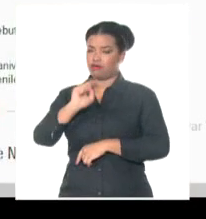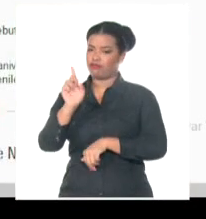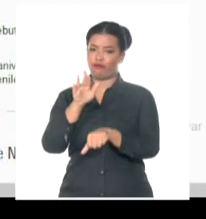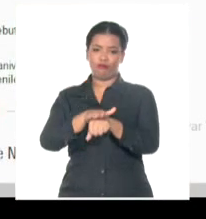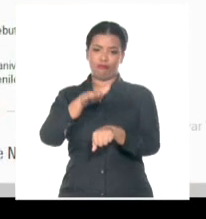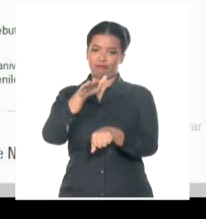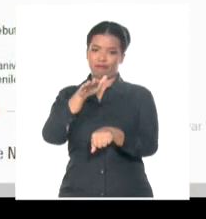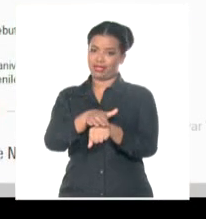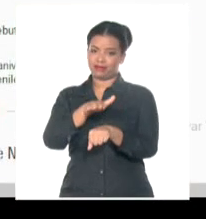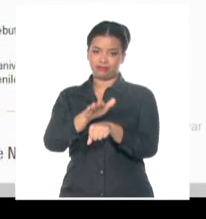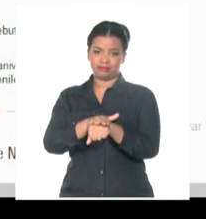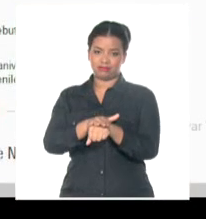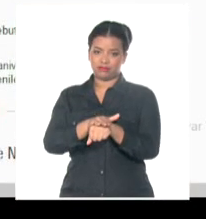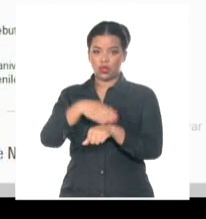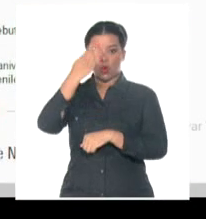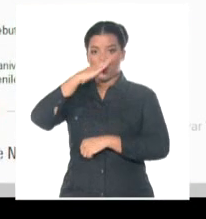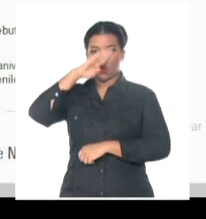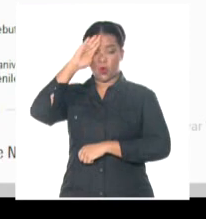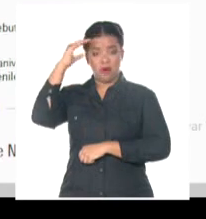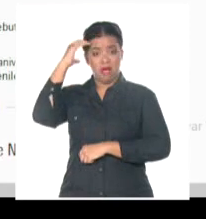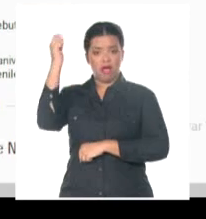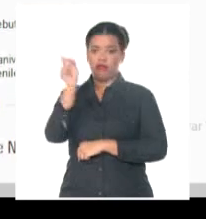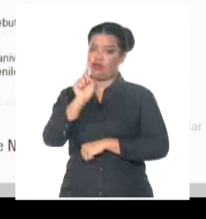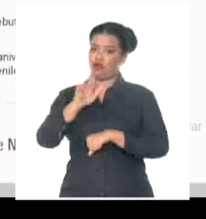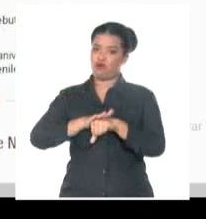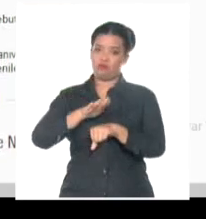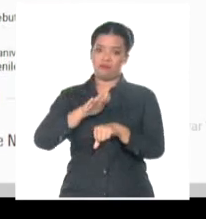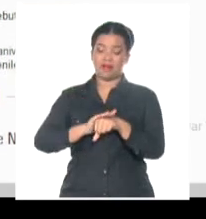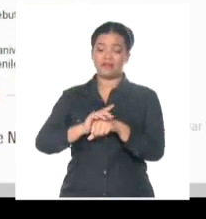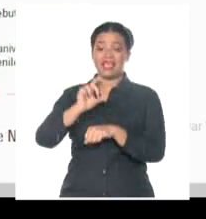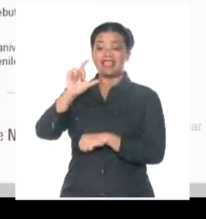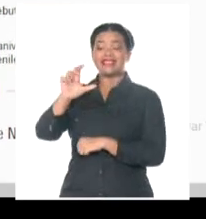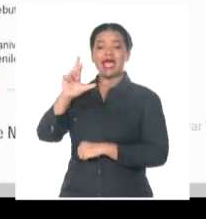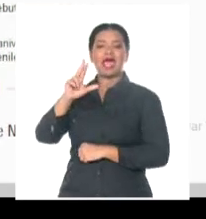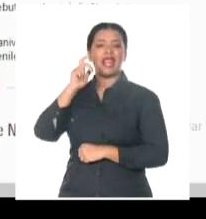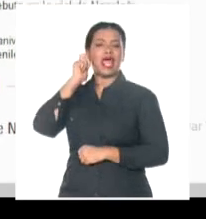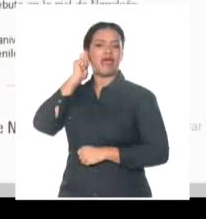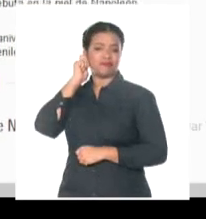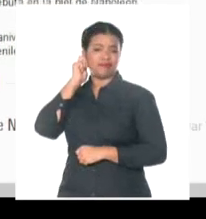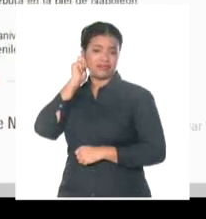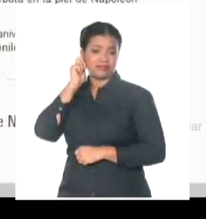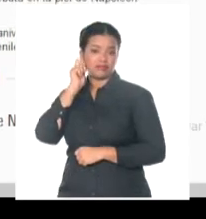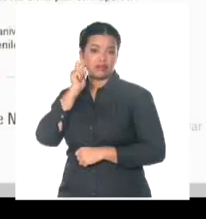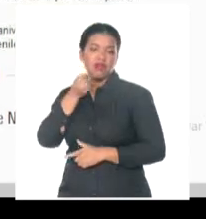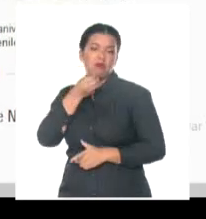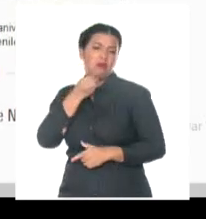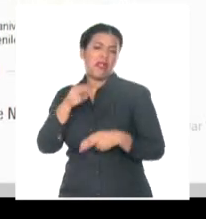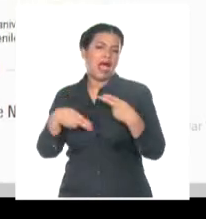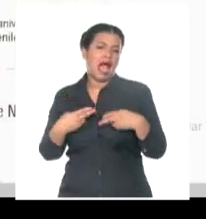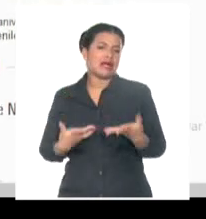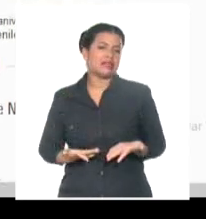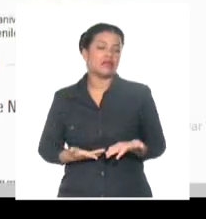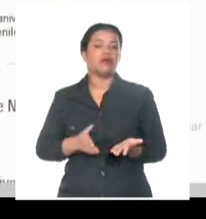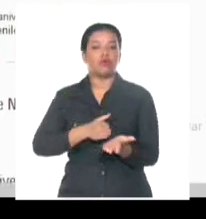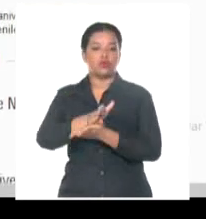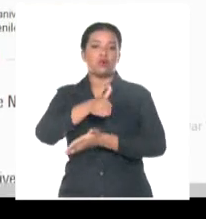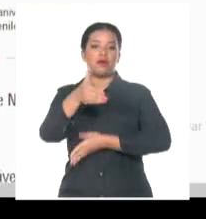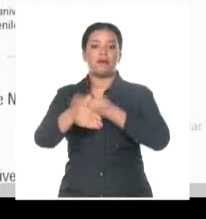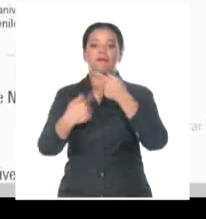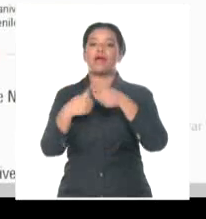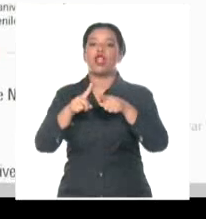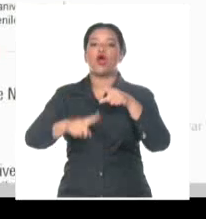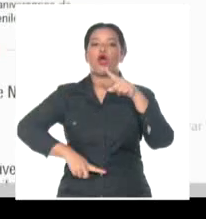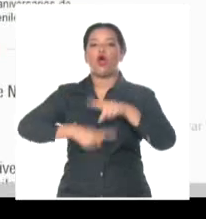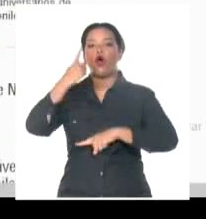pleito. Repito, fuera del pleito. CRF, ¿qué podrá hacer? Bueno, pues podrá continuar con el proceso, pero ya no contra el Estado.